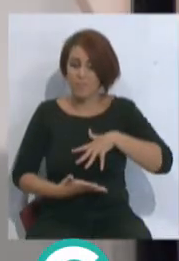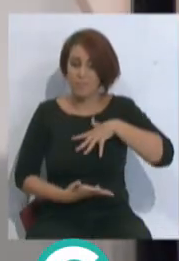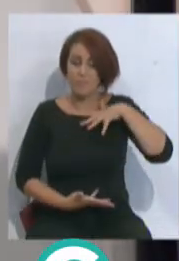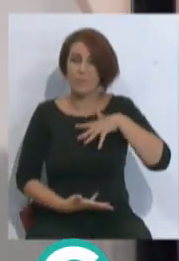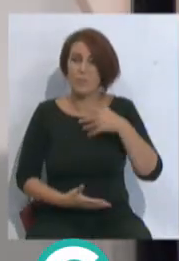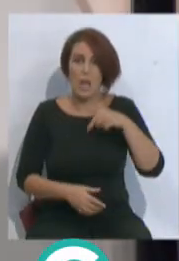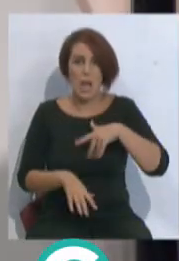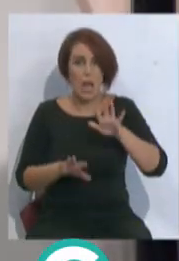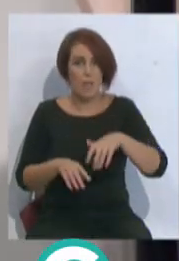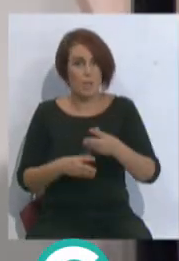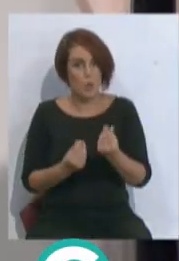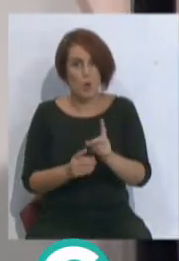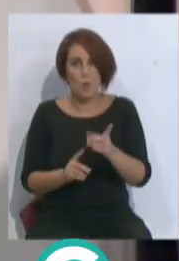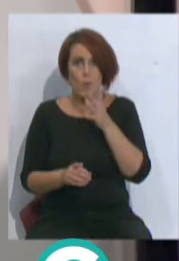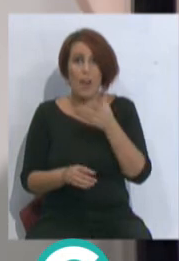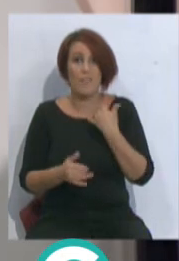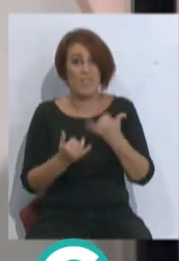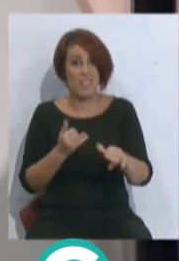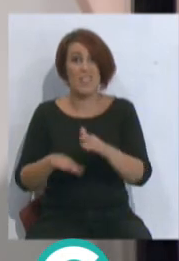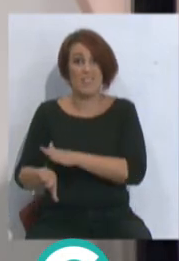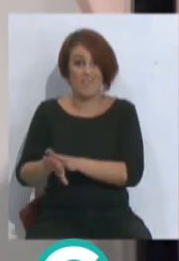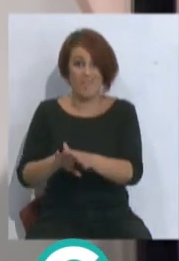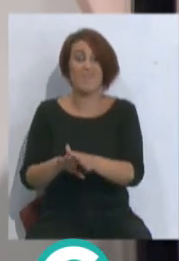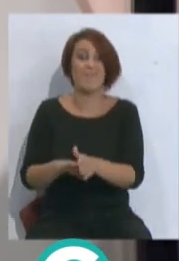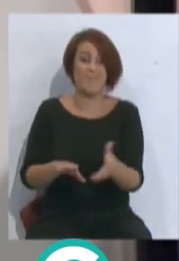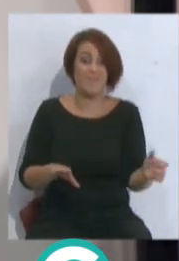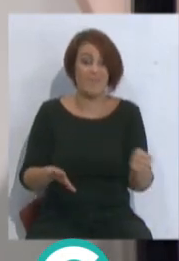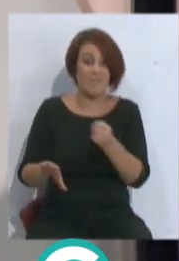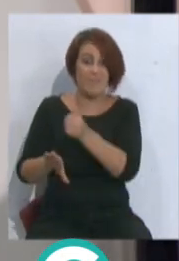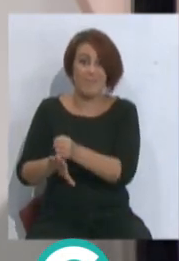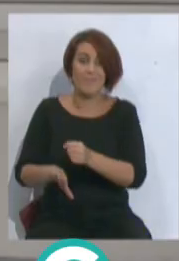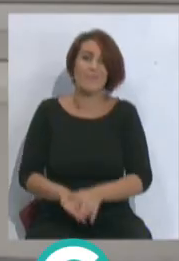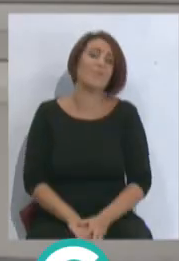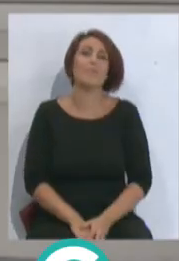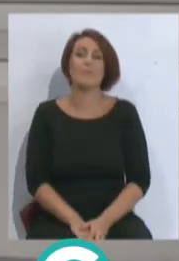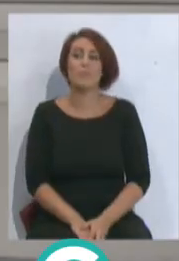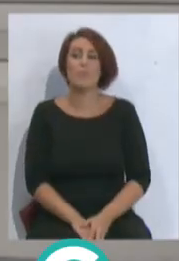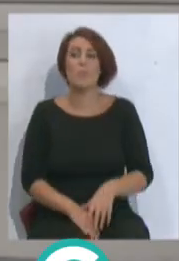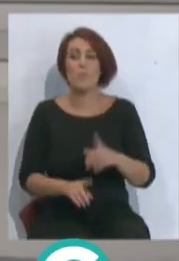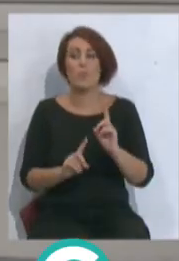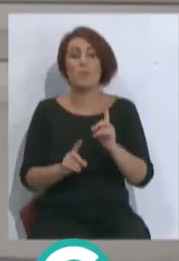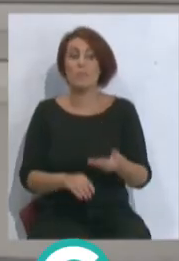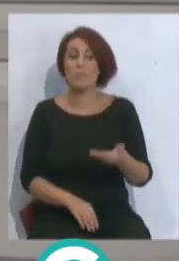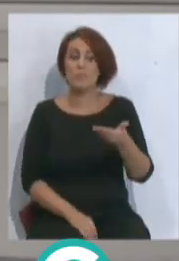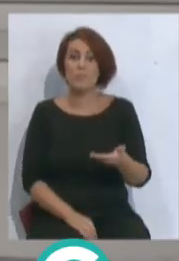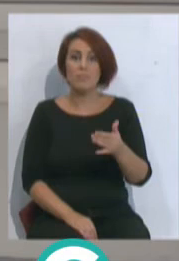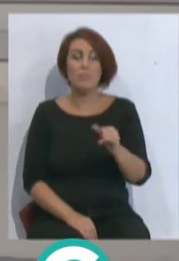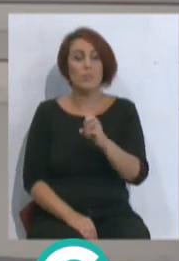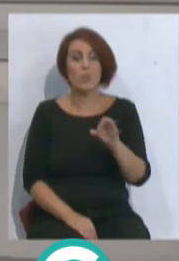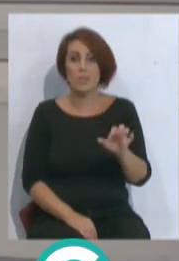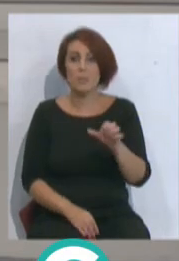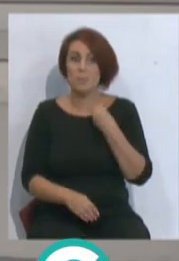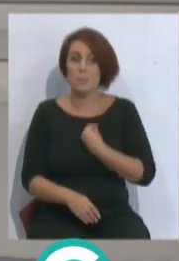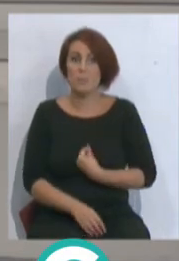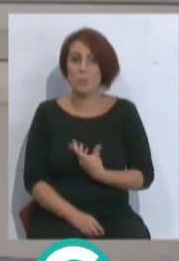esperemos que no tanto en el Cádiz. Porque si no, acabas de lateraderecho. Bastida. No, lo importante de que está diciendo José es